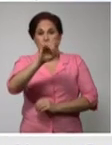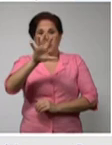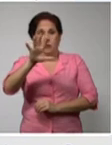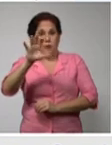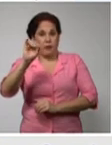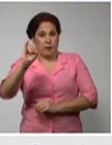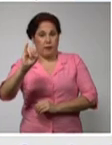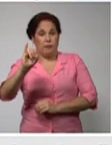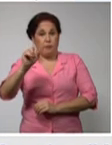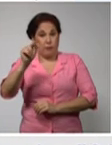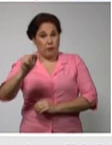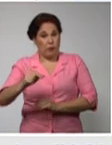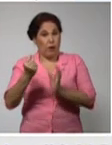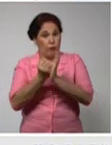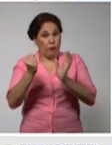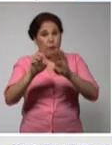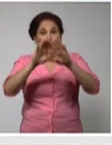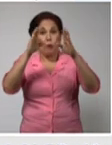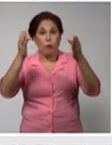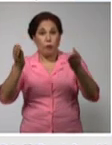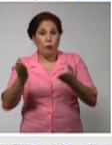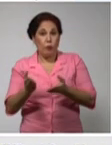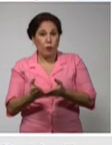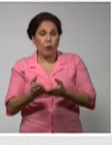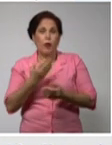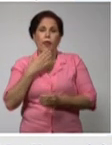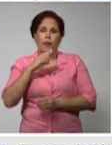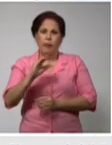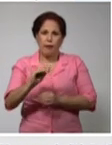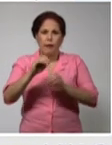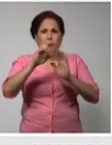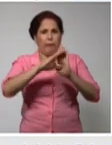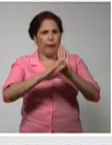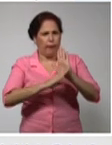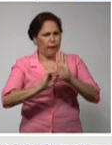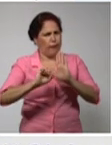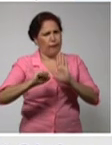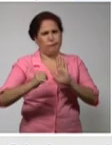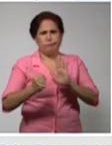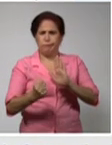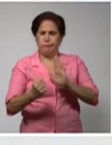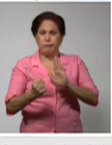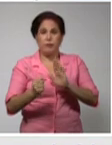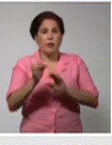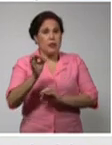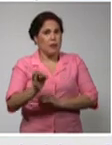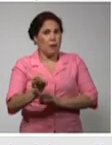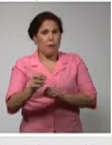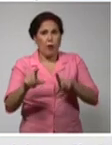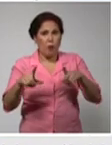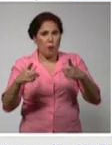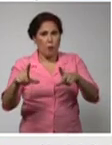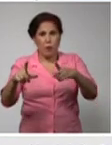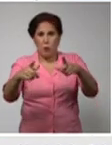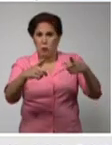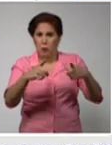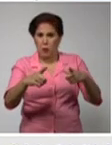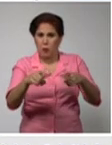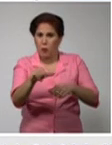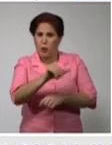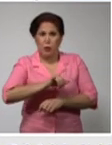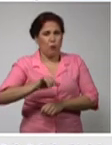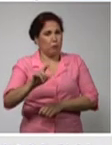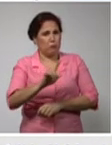se lo achacan a pesar de las medidas que se adoptan que no siempre es igual en todos los lugares de la